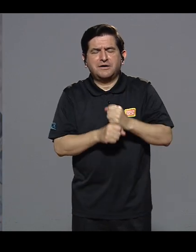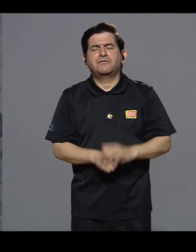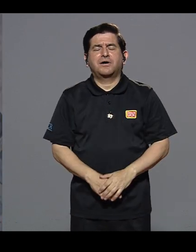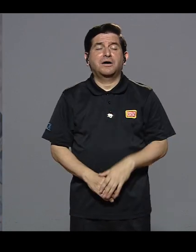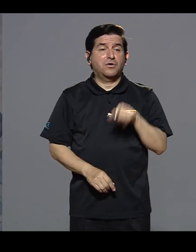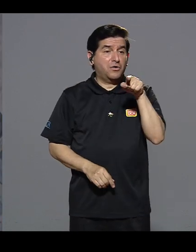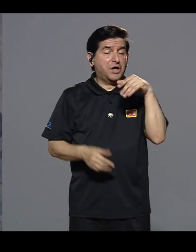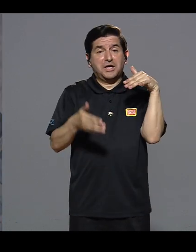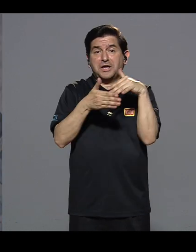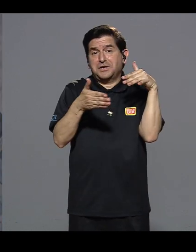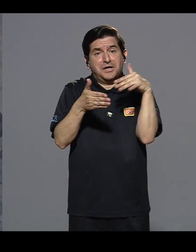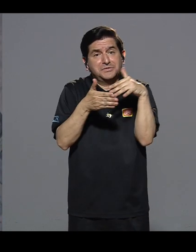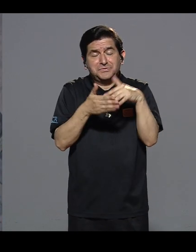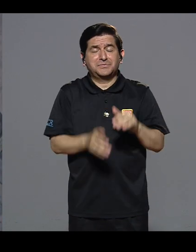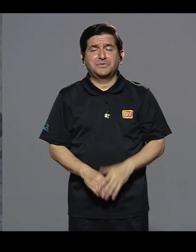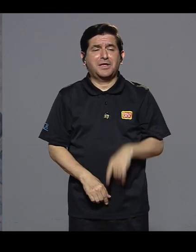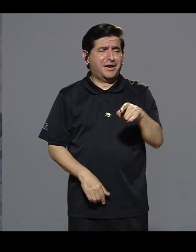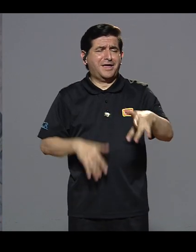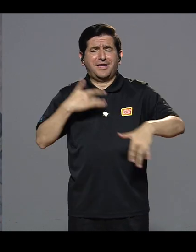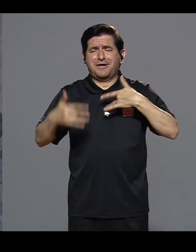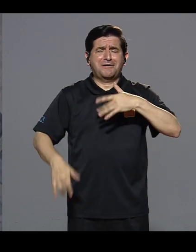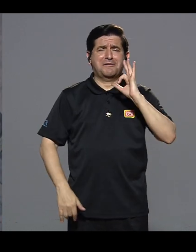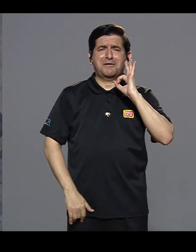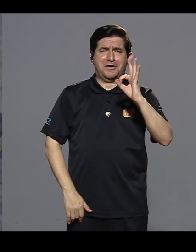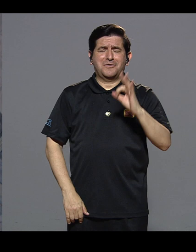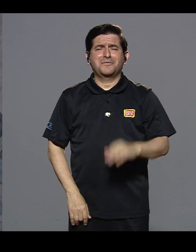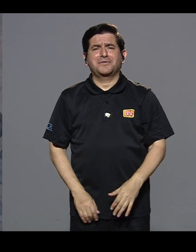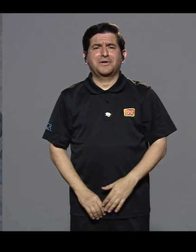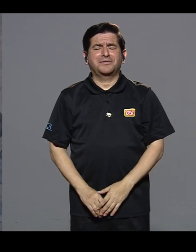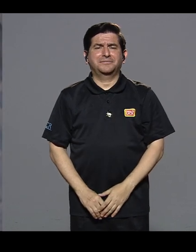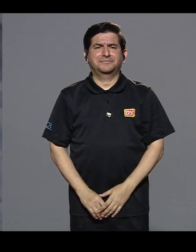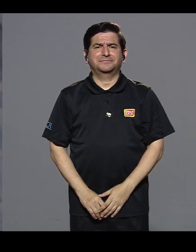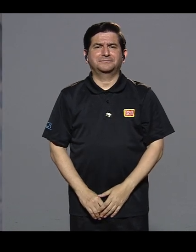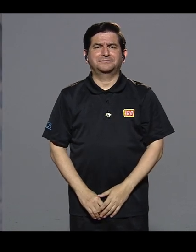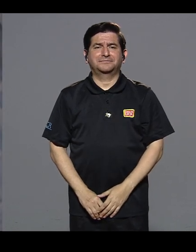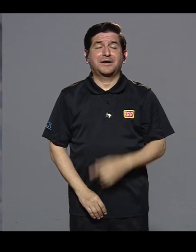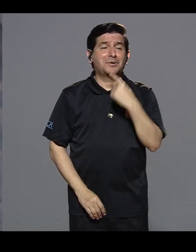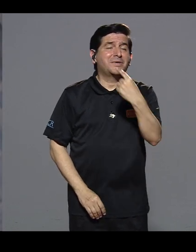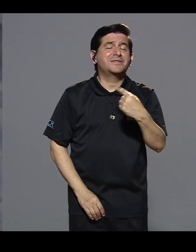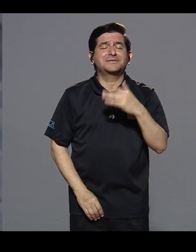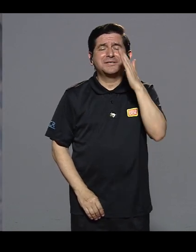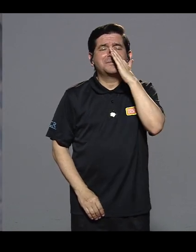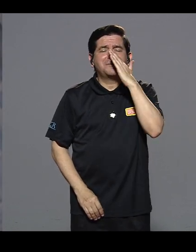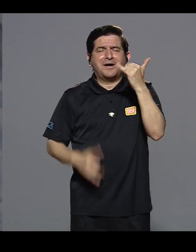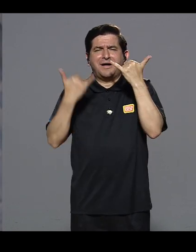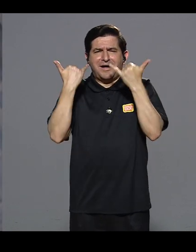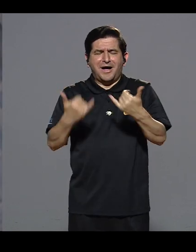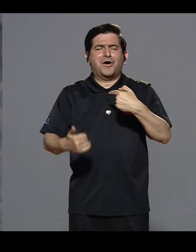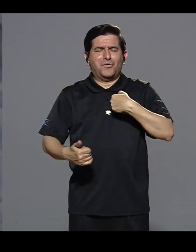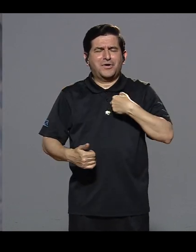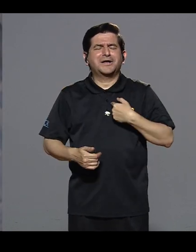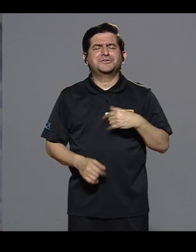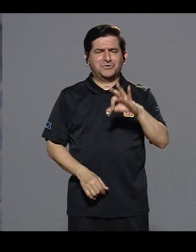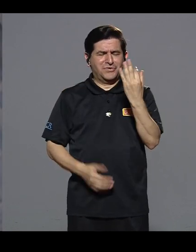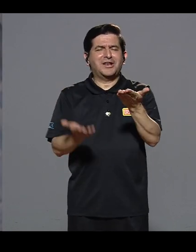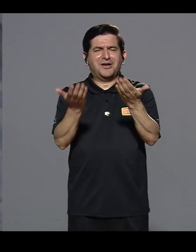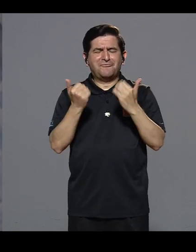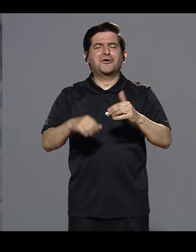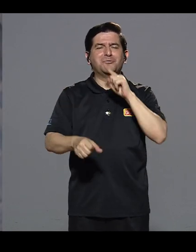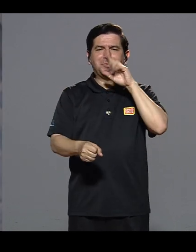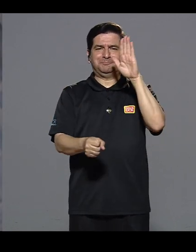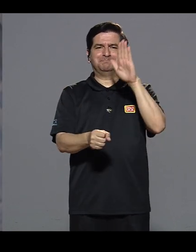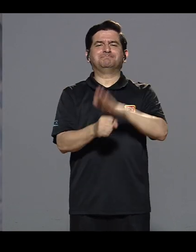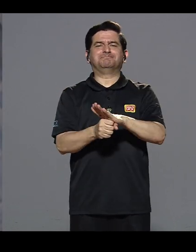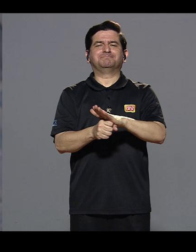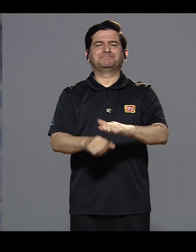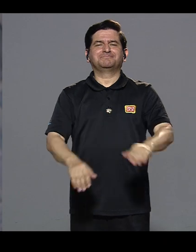Está desempeñándose en lo que ella estudió. Ella se siente muy bien, muy contenta donde está. Me dice, mami, viera que ahora sí estoy